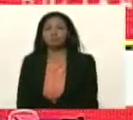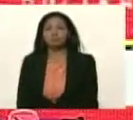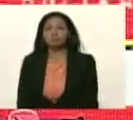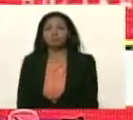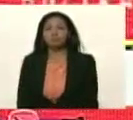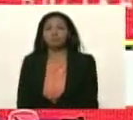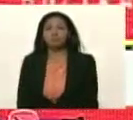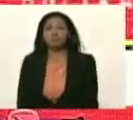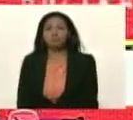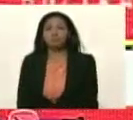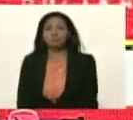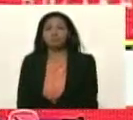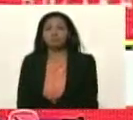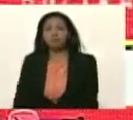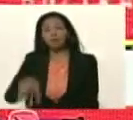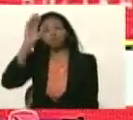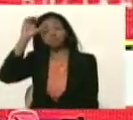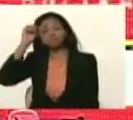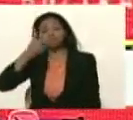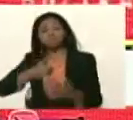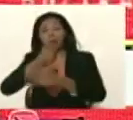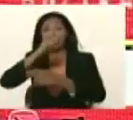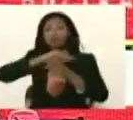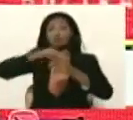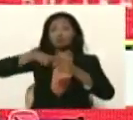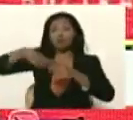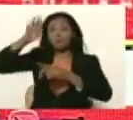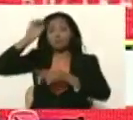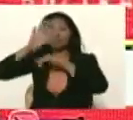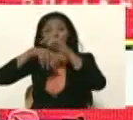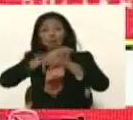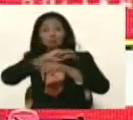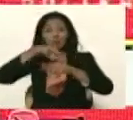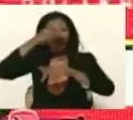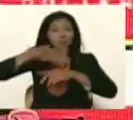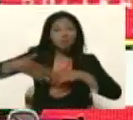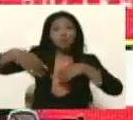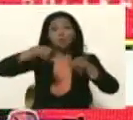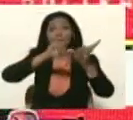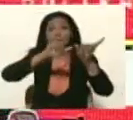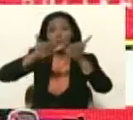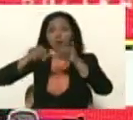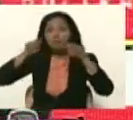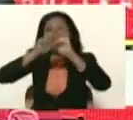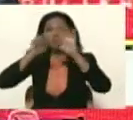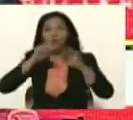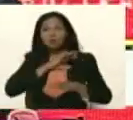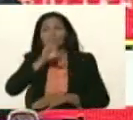Uno de los aprendizajes más grandes para nuestro pueblo, para nuestro país